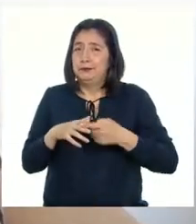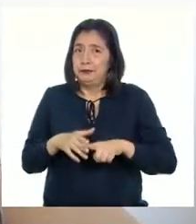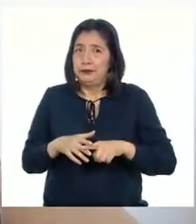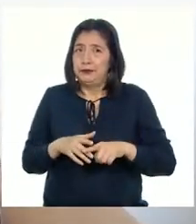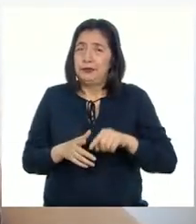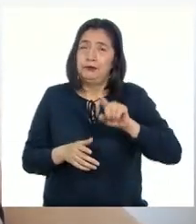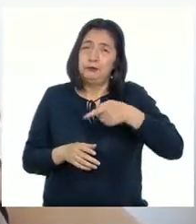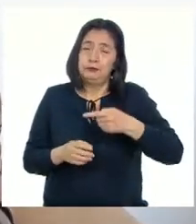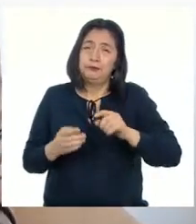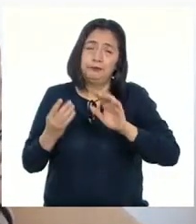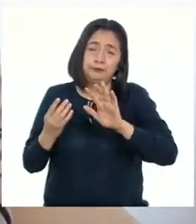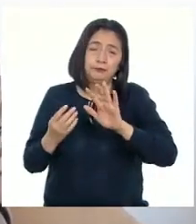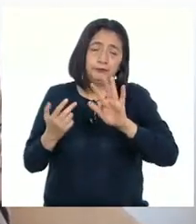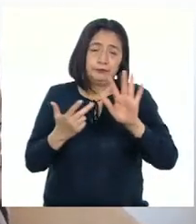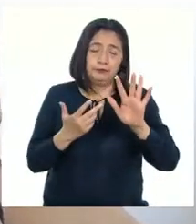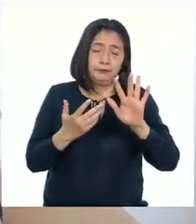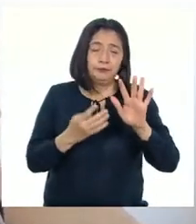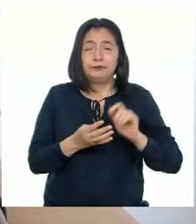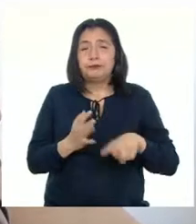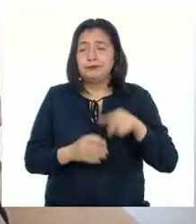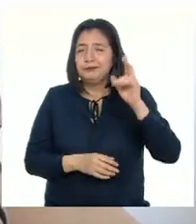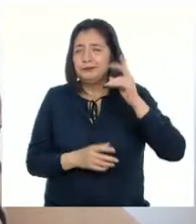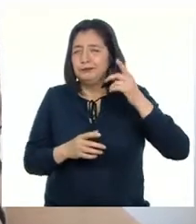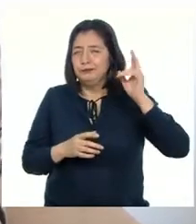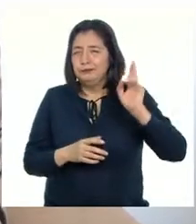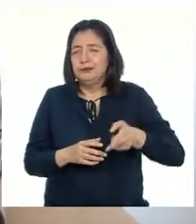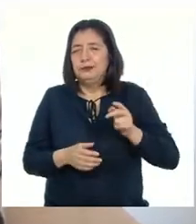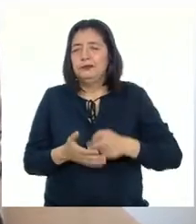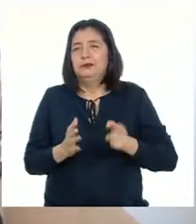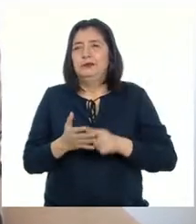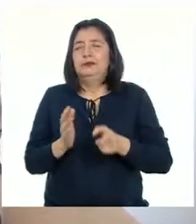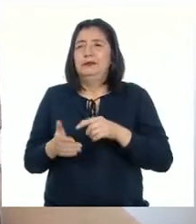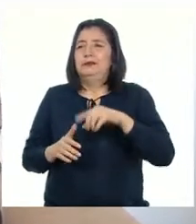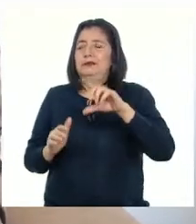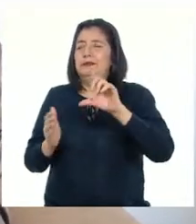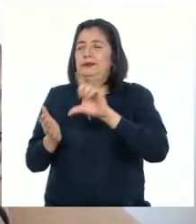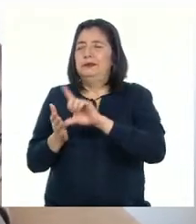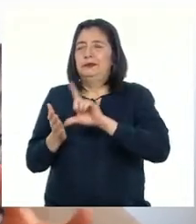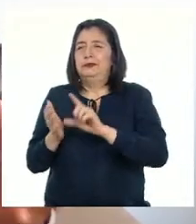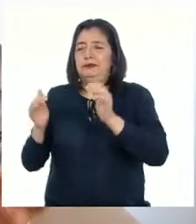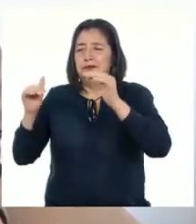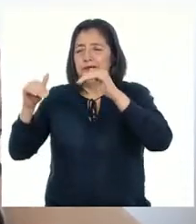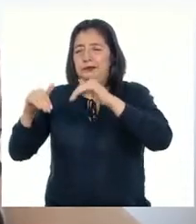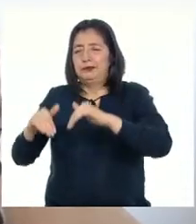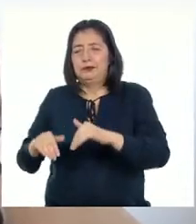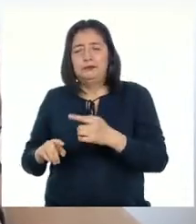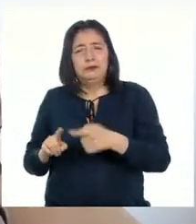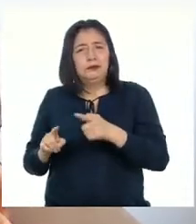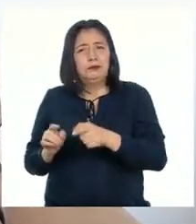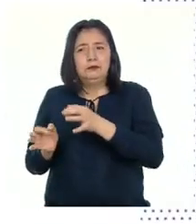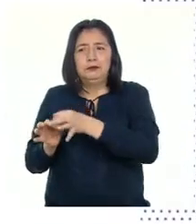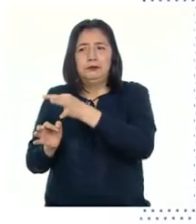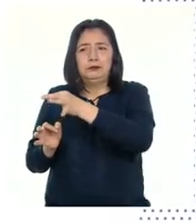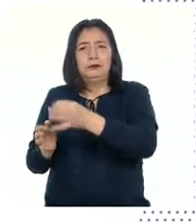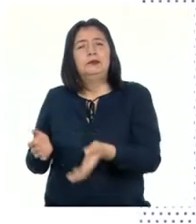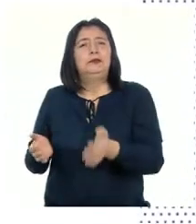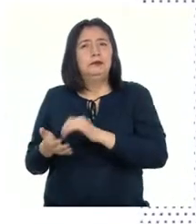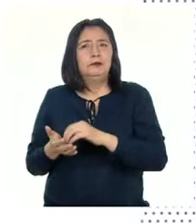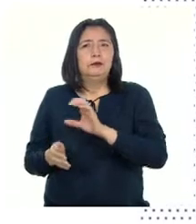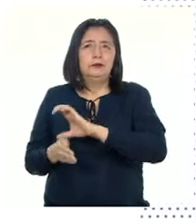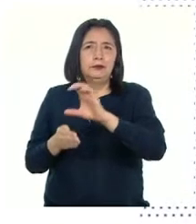1959 cuando el carnaval es prohibido Decae en Lima y en algunas ciudades Pero florece en las provincias como